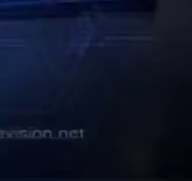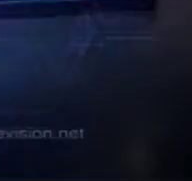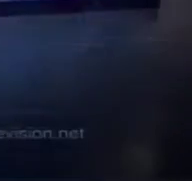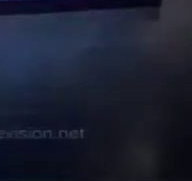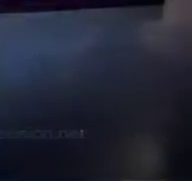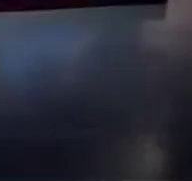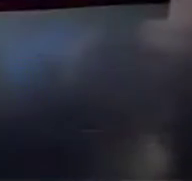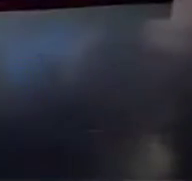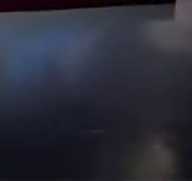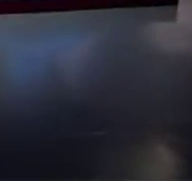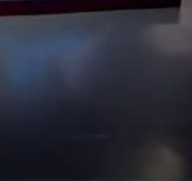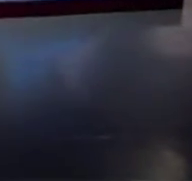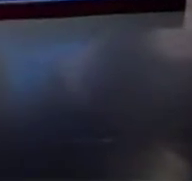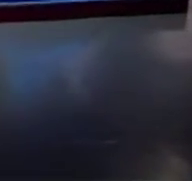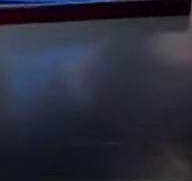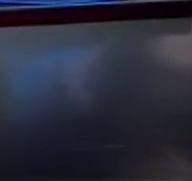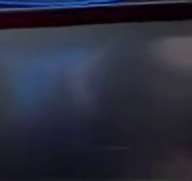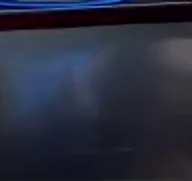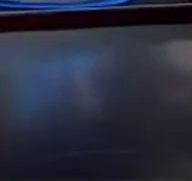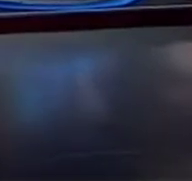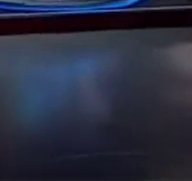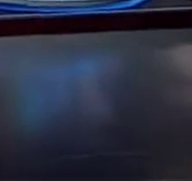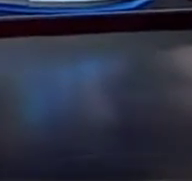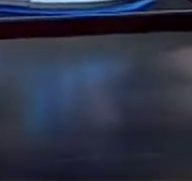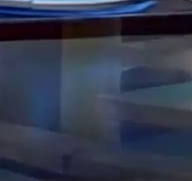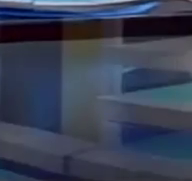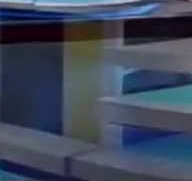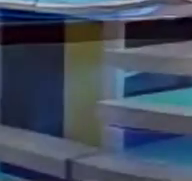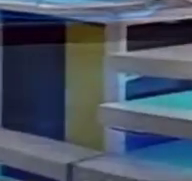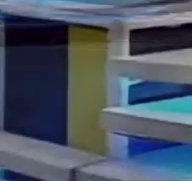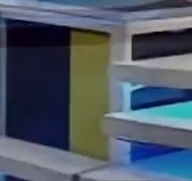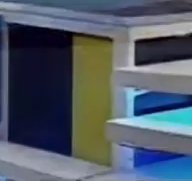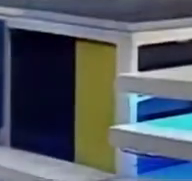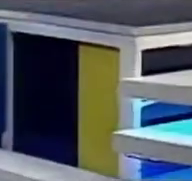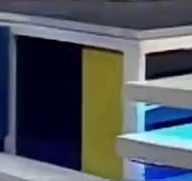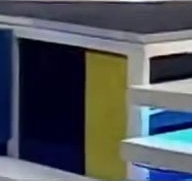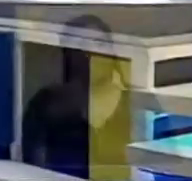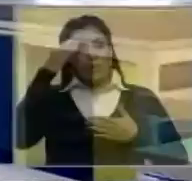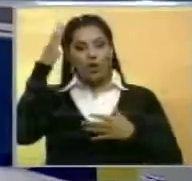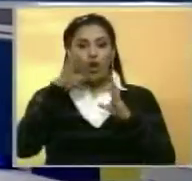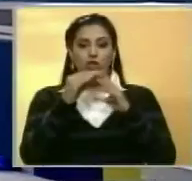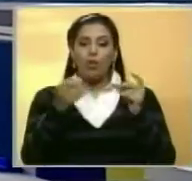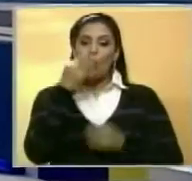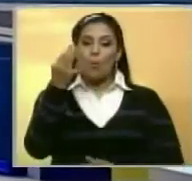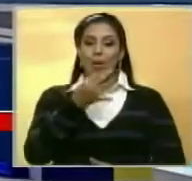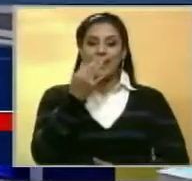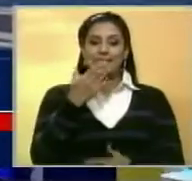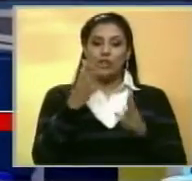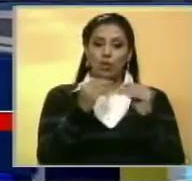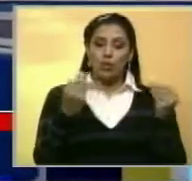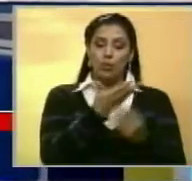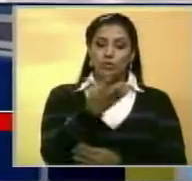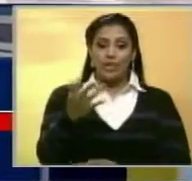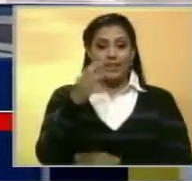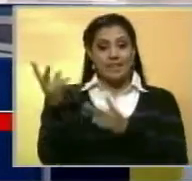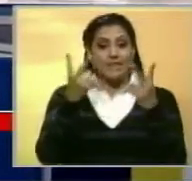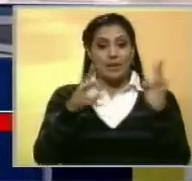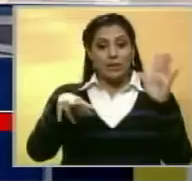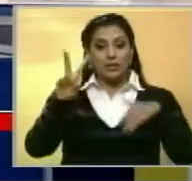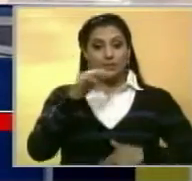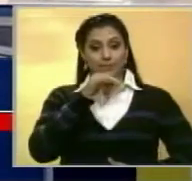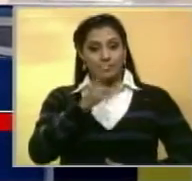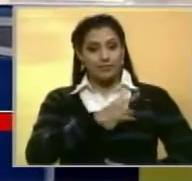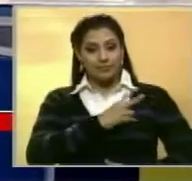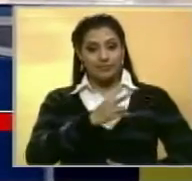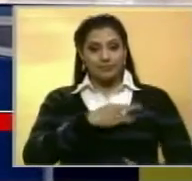Noticiero Venevisión, información justa y balanceada. ¿Qué tal amigos? Muy buenas tardes para todos. Sean bienvenidos a la